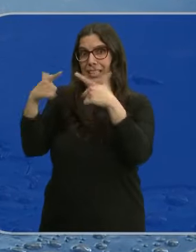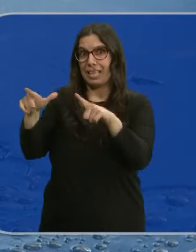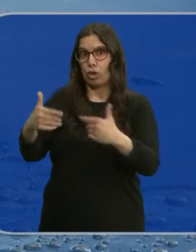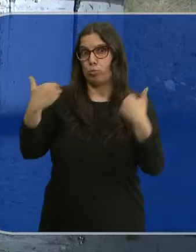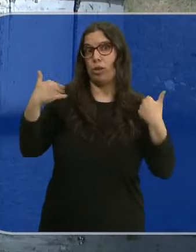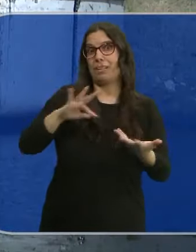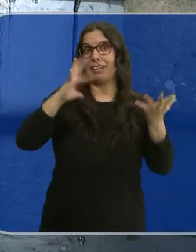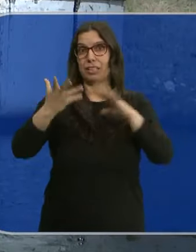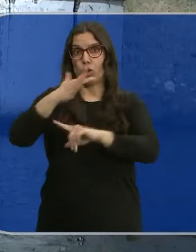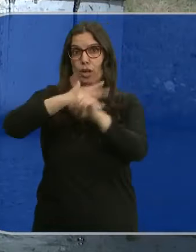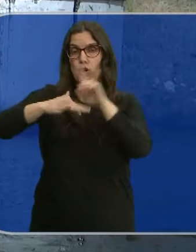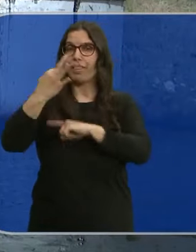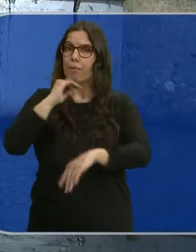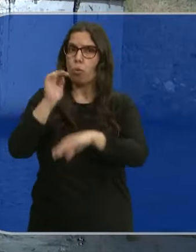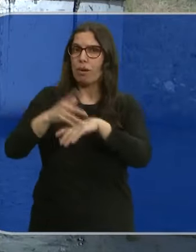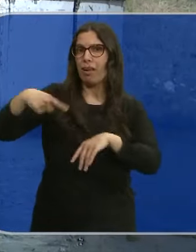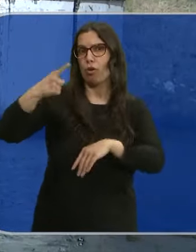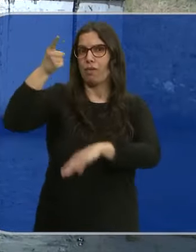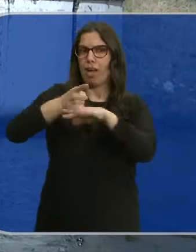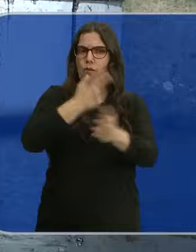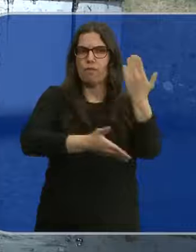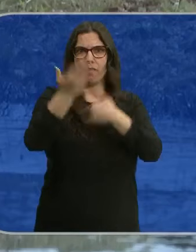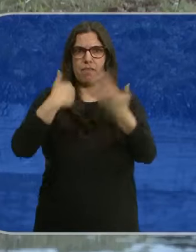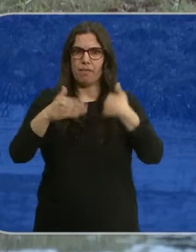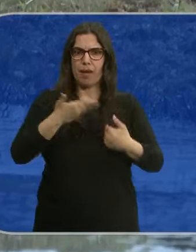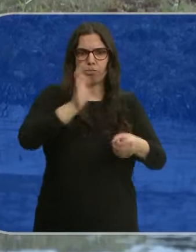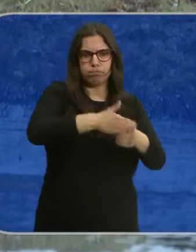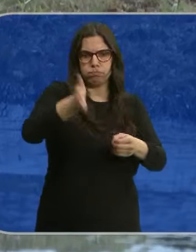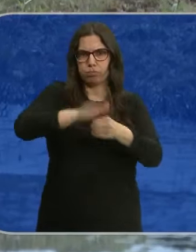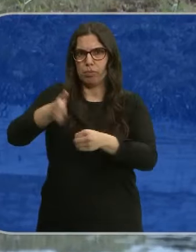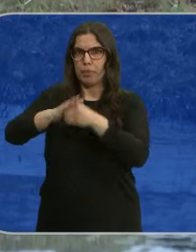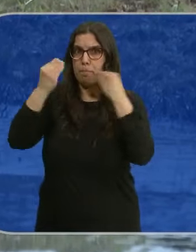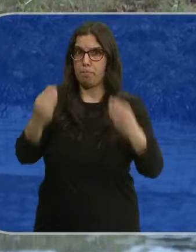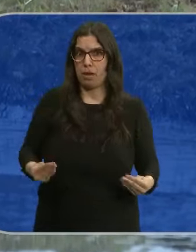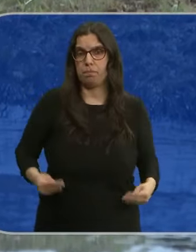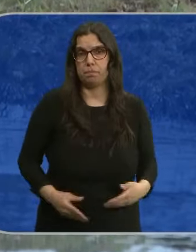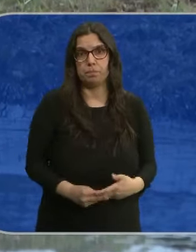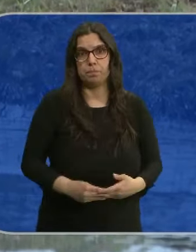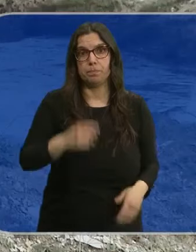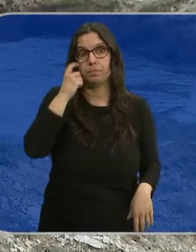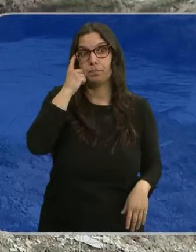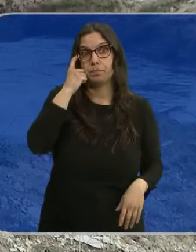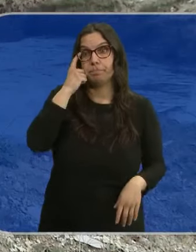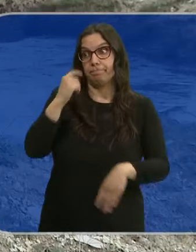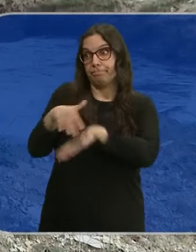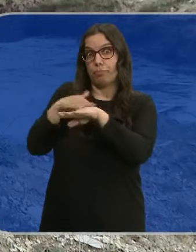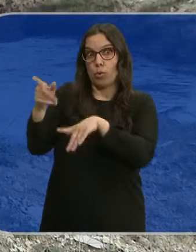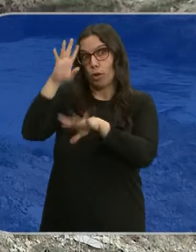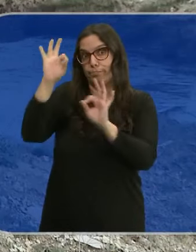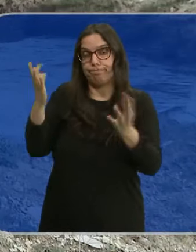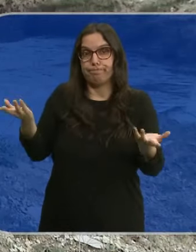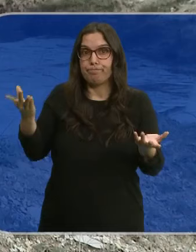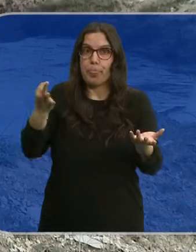Transición Ecológica que cumpla con su obligación de desmantelar y sellar los pozos de este campo de petróleo. Al gobierno, bueno, evidentemente